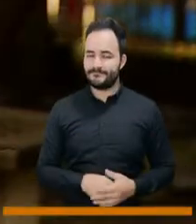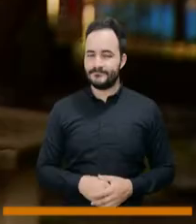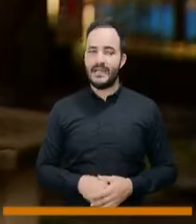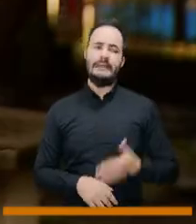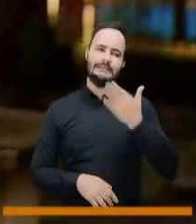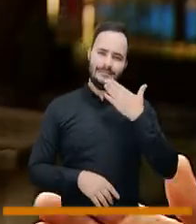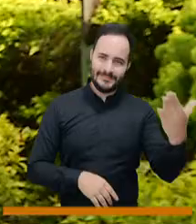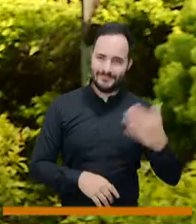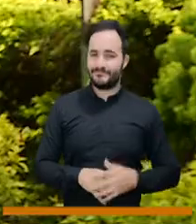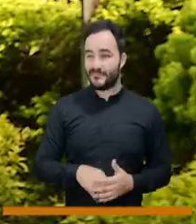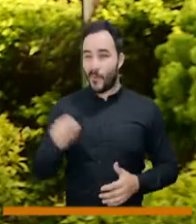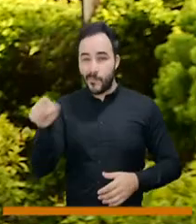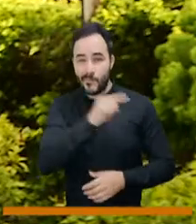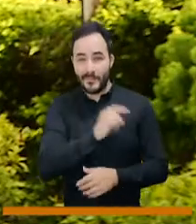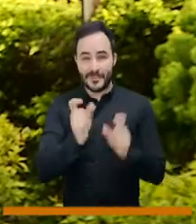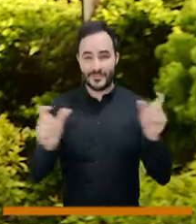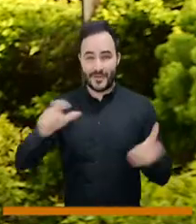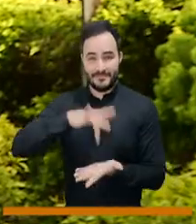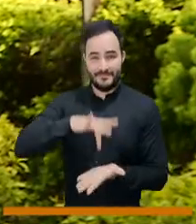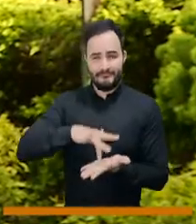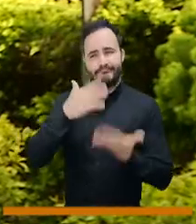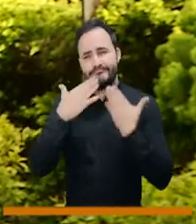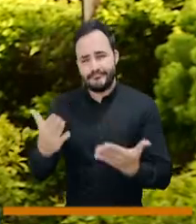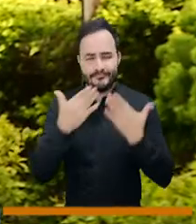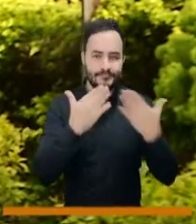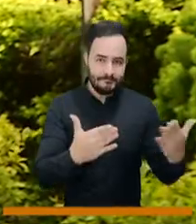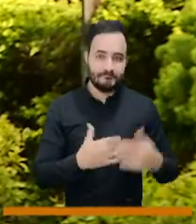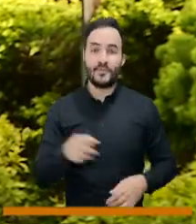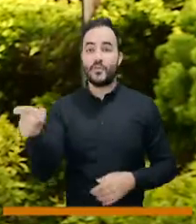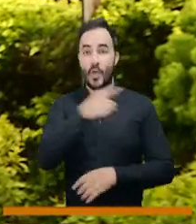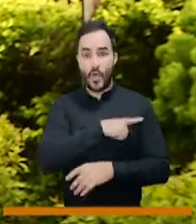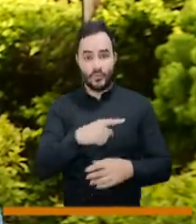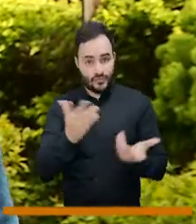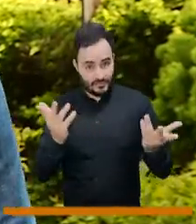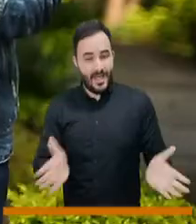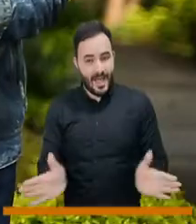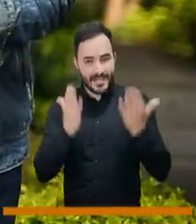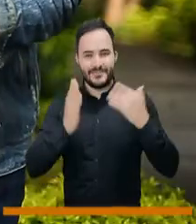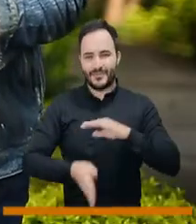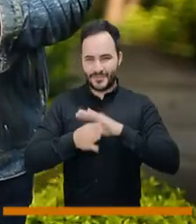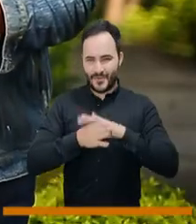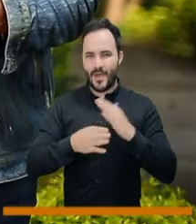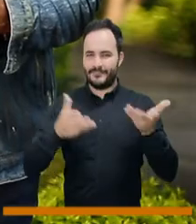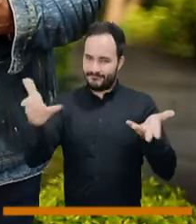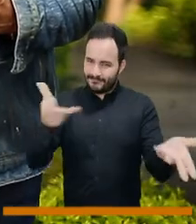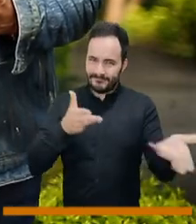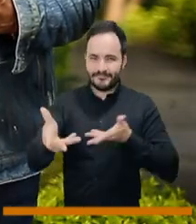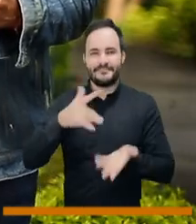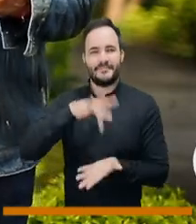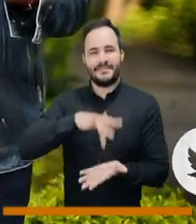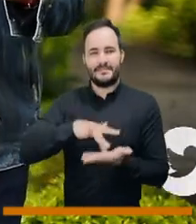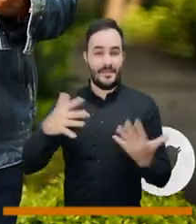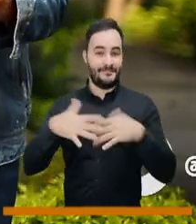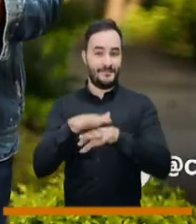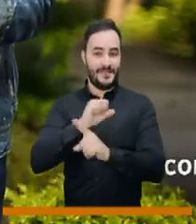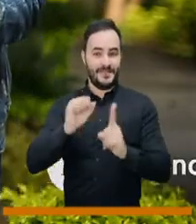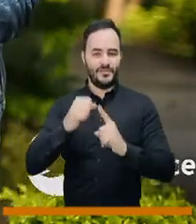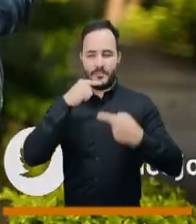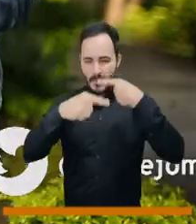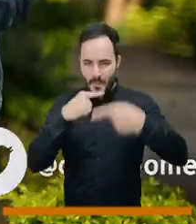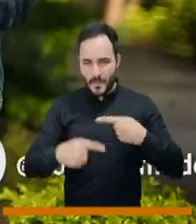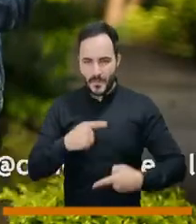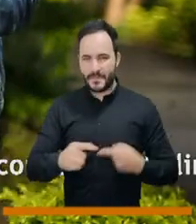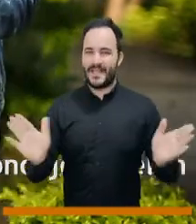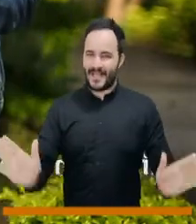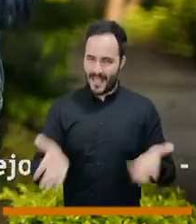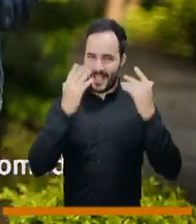Muchas gracias. A cada ciudadano que nos dan su respuesta, su opinión, muchas gracias. Y a ustedes, los invitamos a que sigan participando en nuestras redes sociales